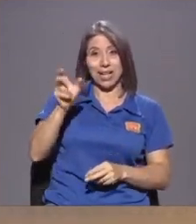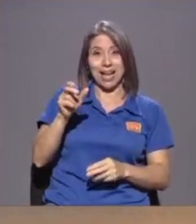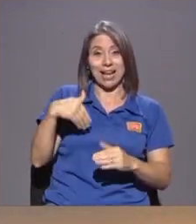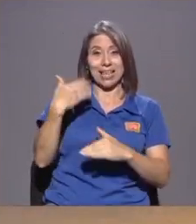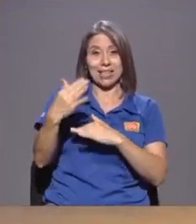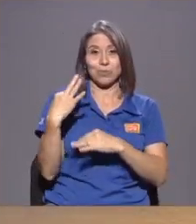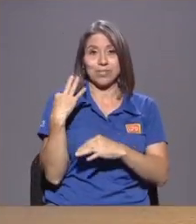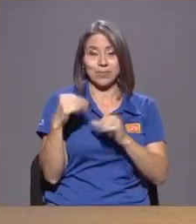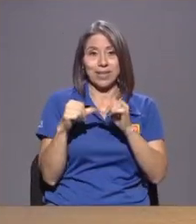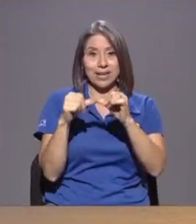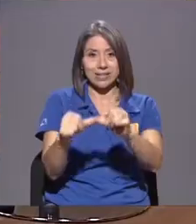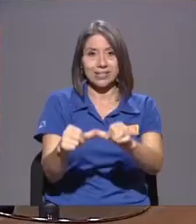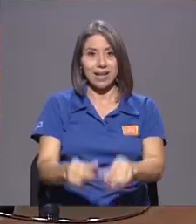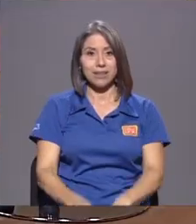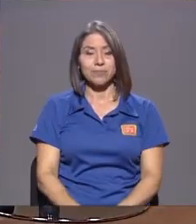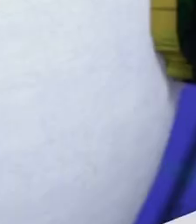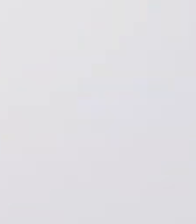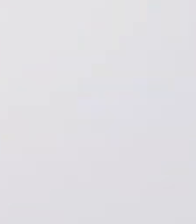A Regresar